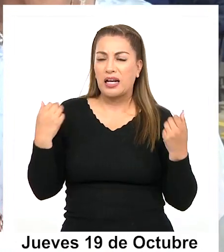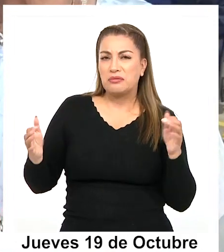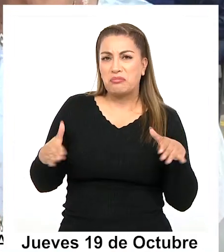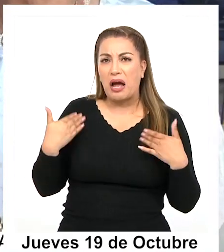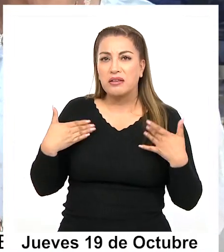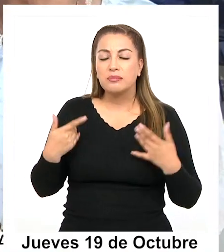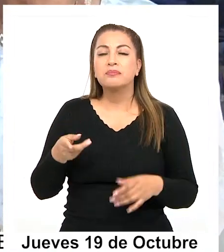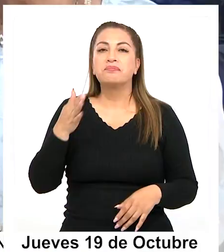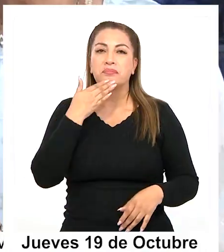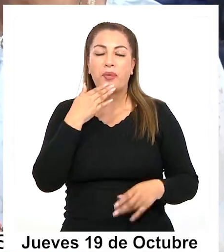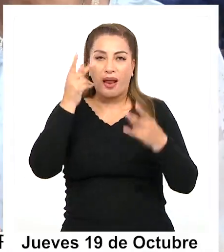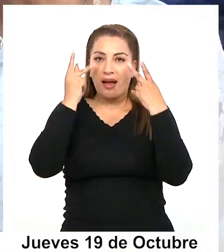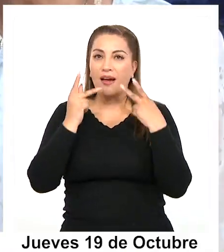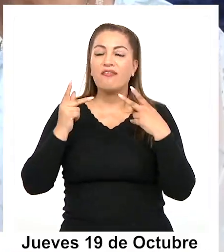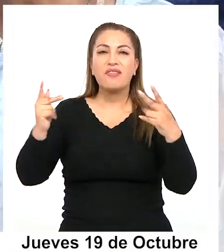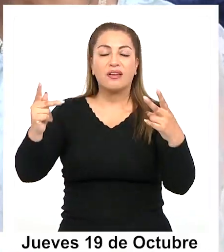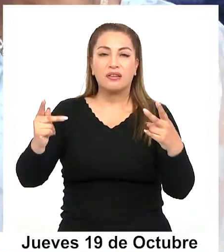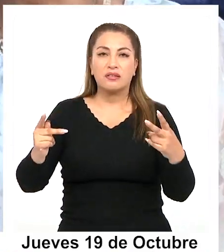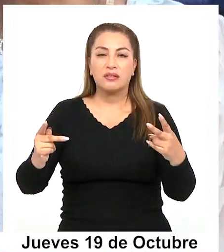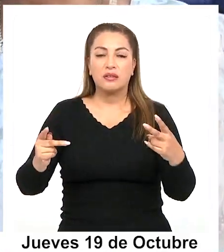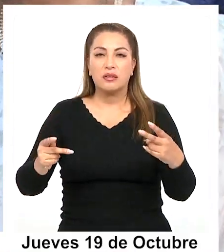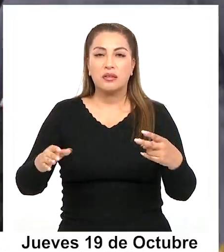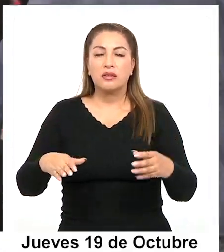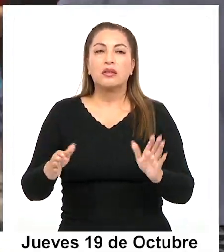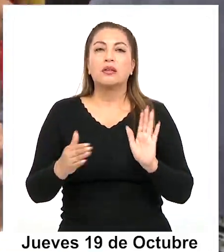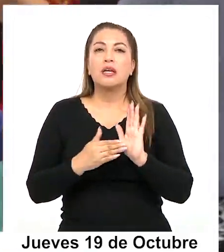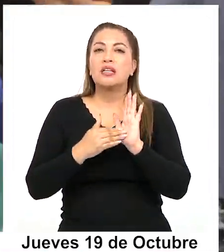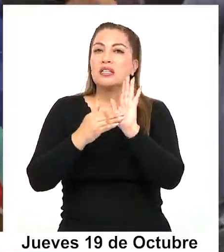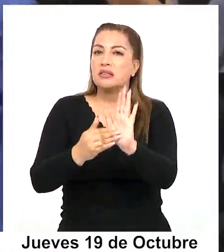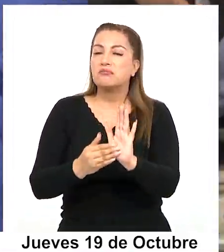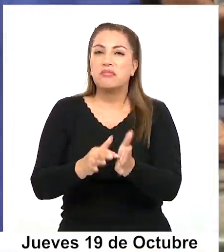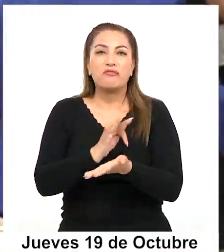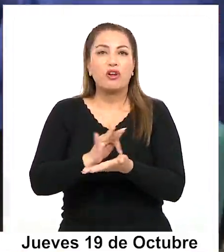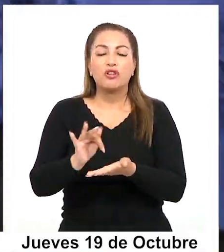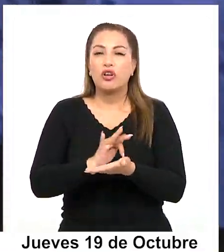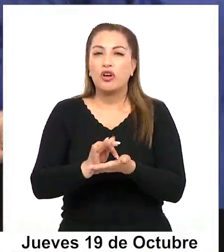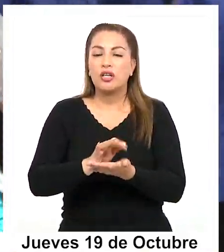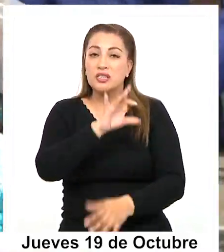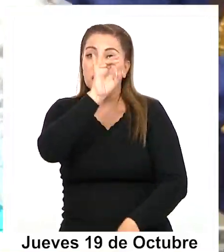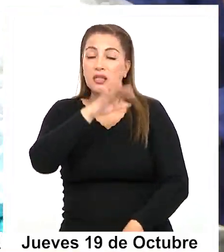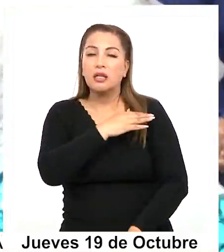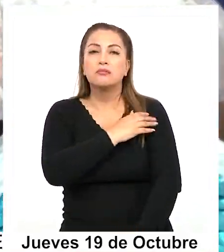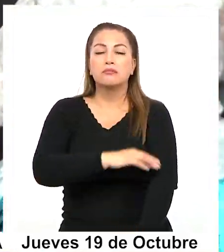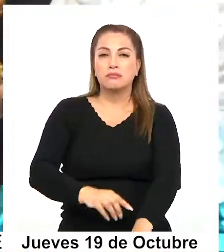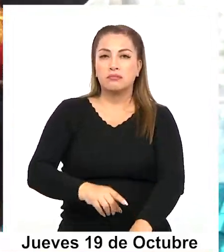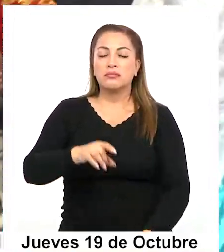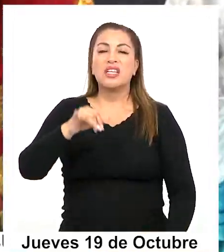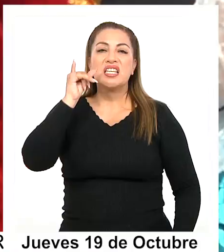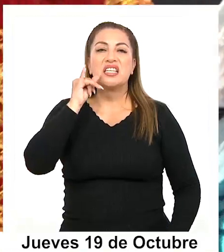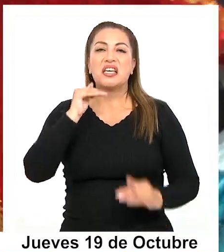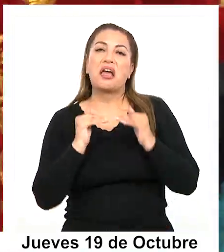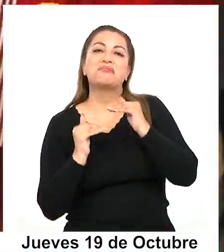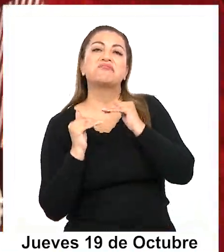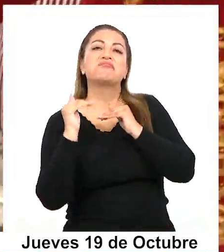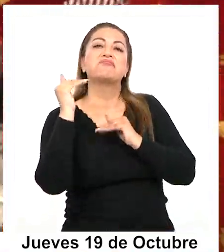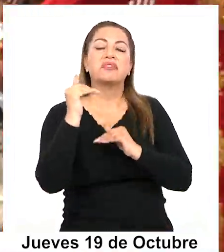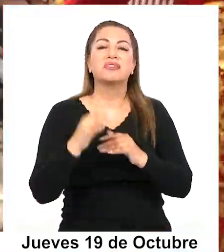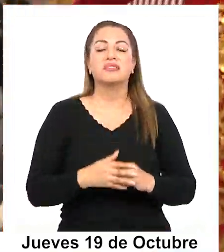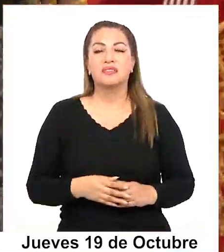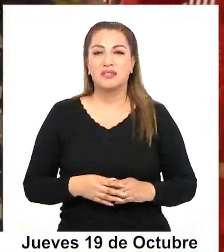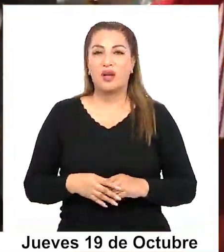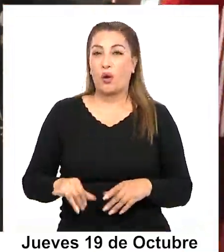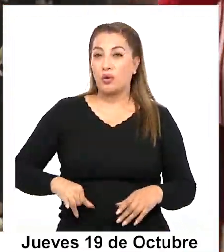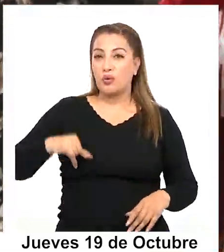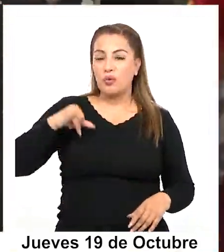hemos viajado y se ha presentado a nivel de todo Chile. baile, hemos dejado bien puesto Iquique y hemos